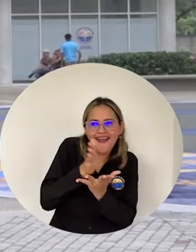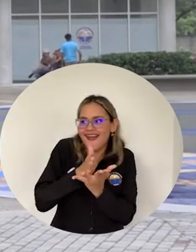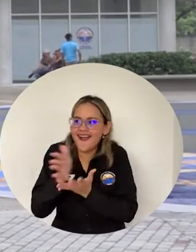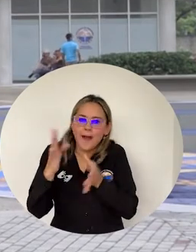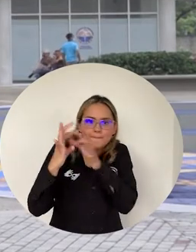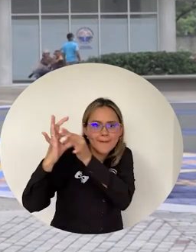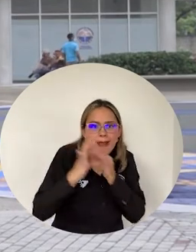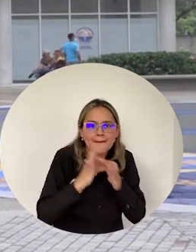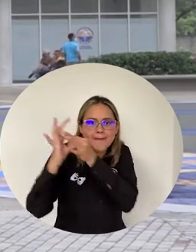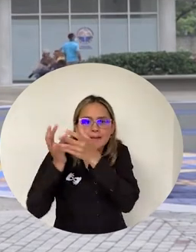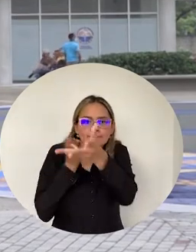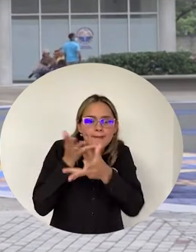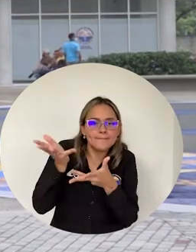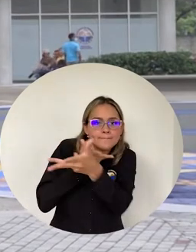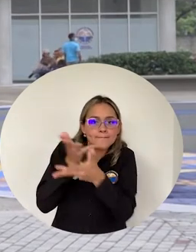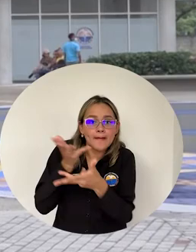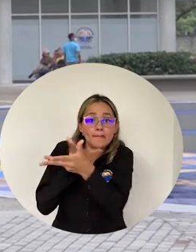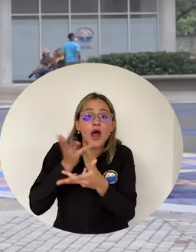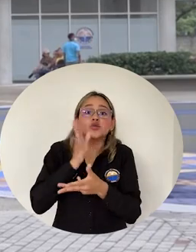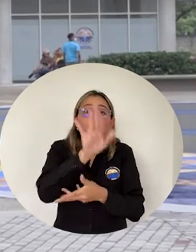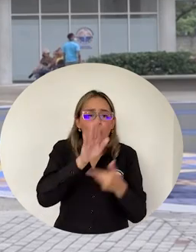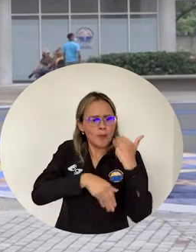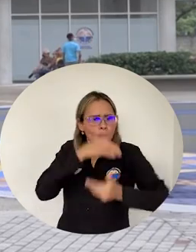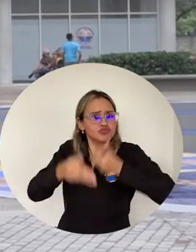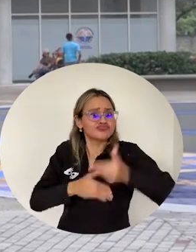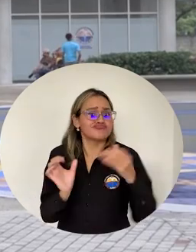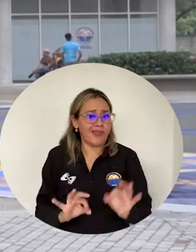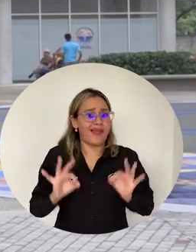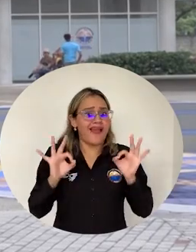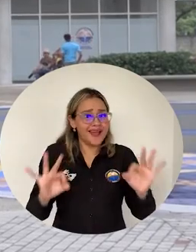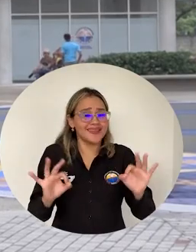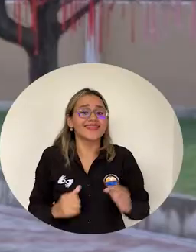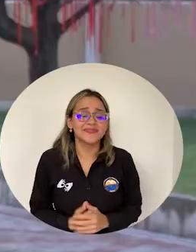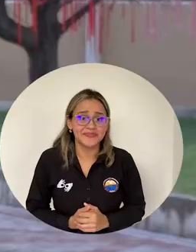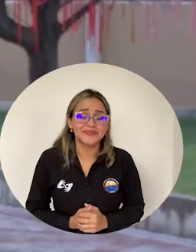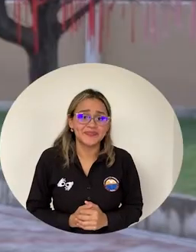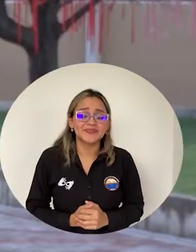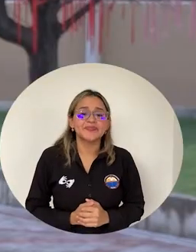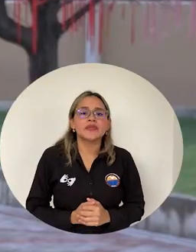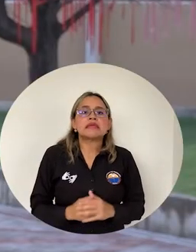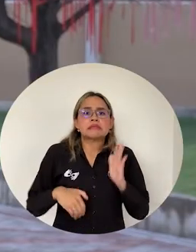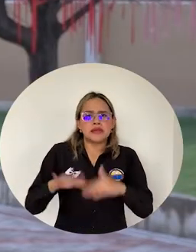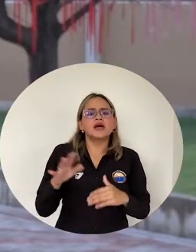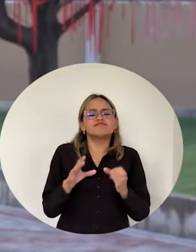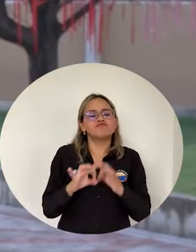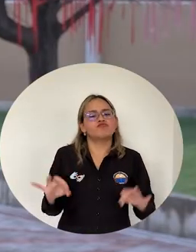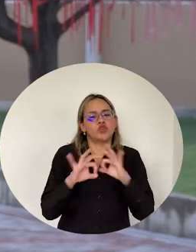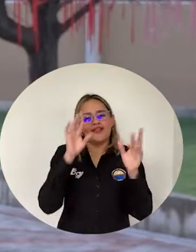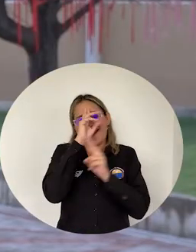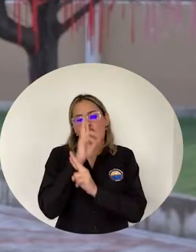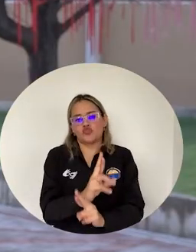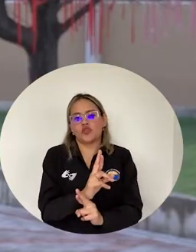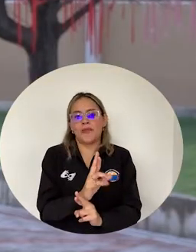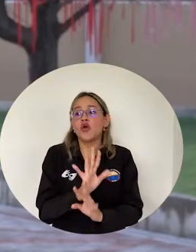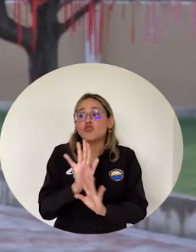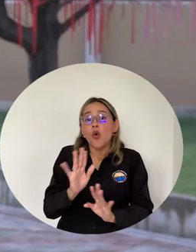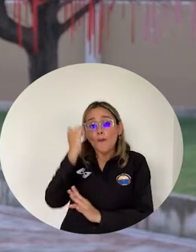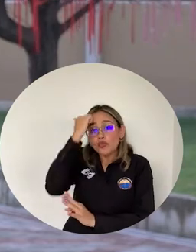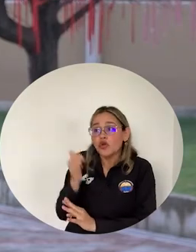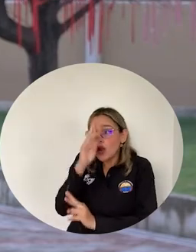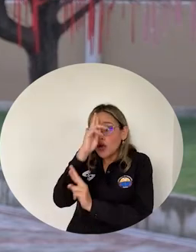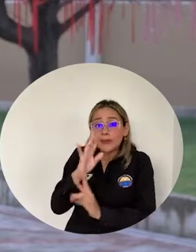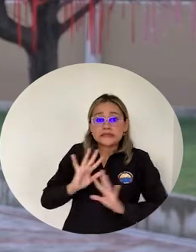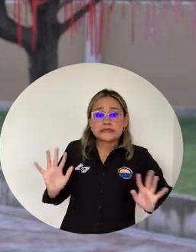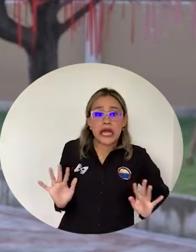Que han generado Procesos de altísima calidad Para la institución Es un esfuerzo importante Que se reconoce No solamente A la